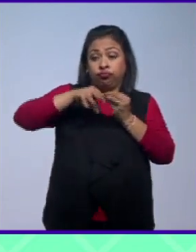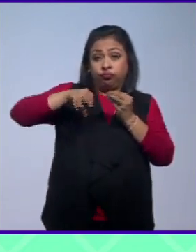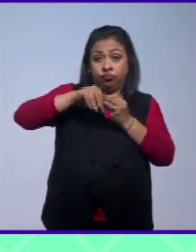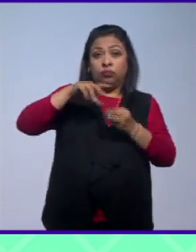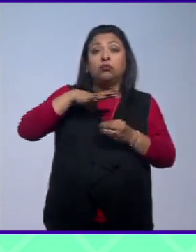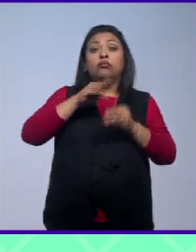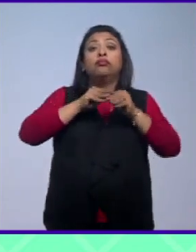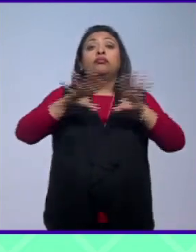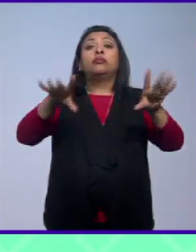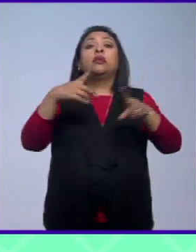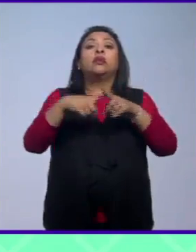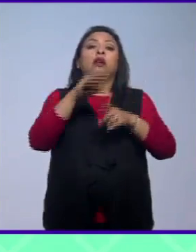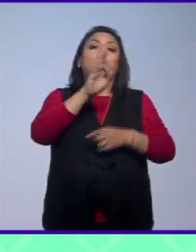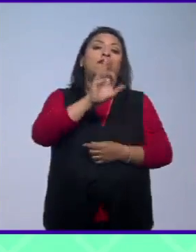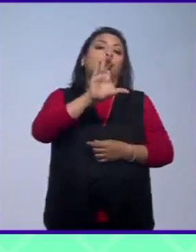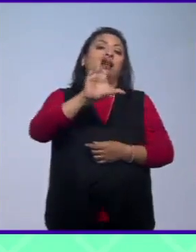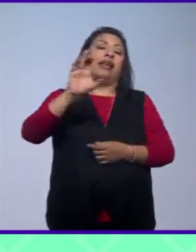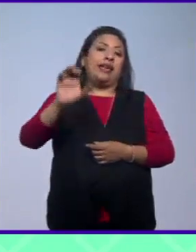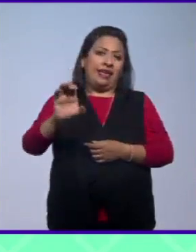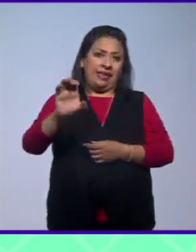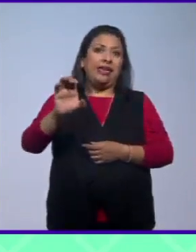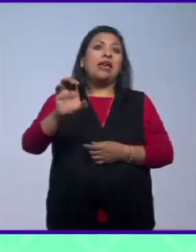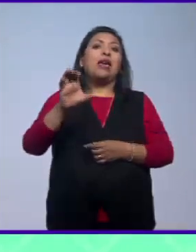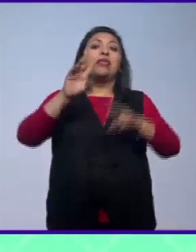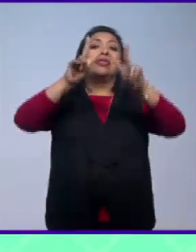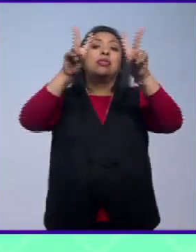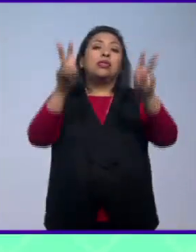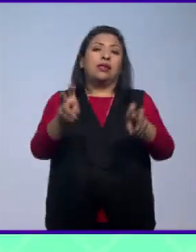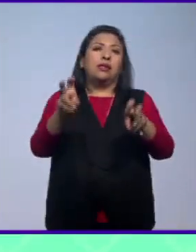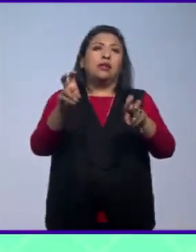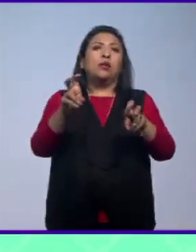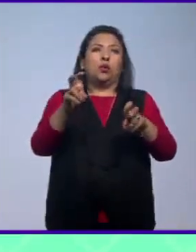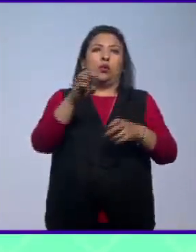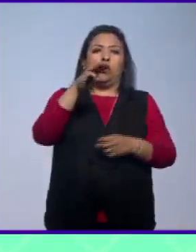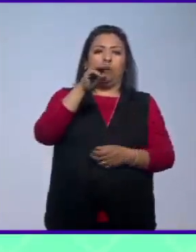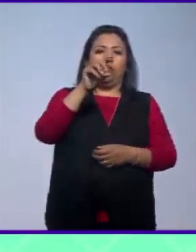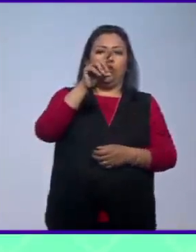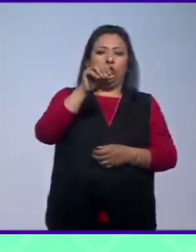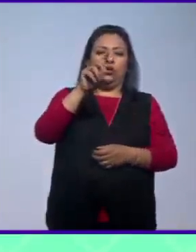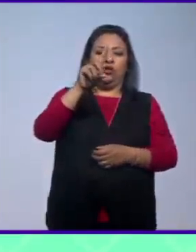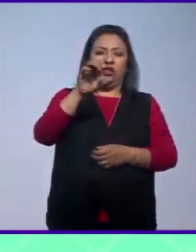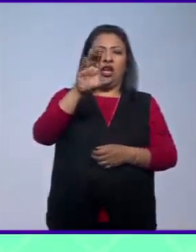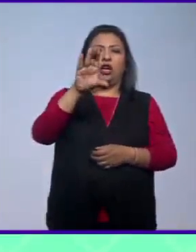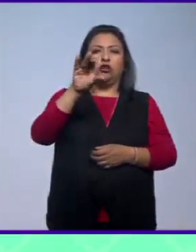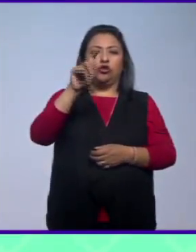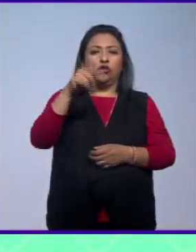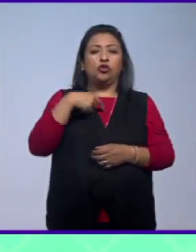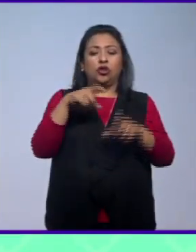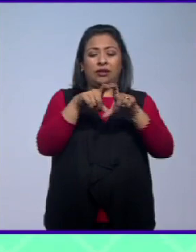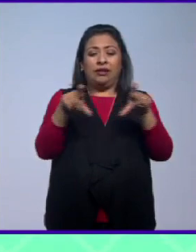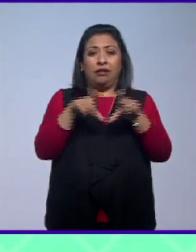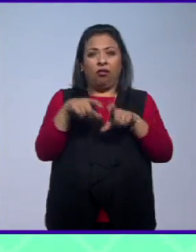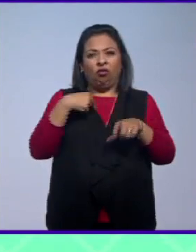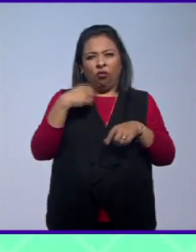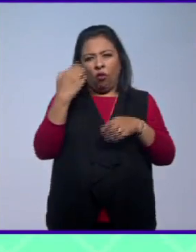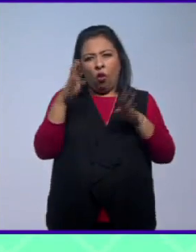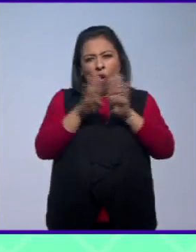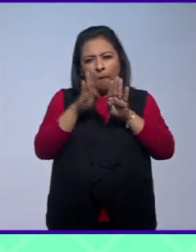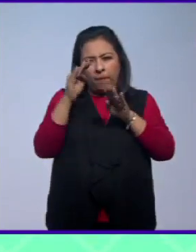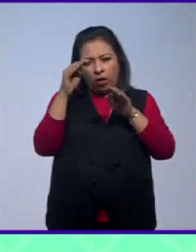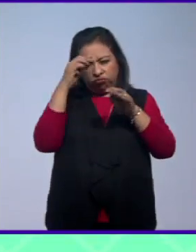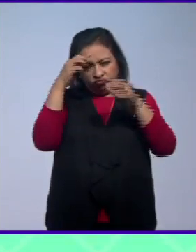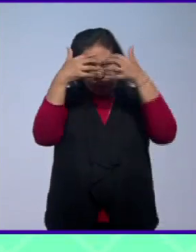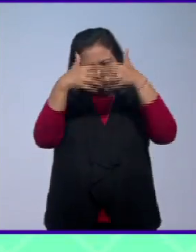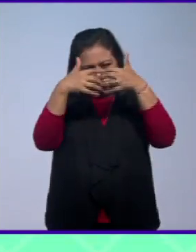fue publicada por el Fondo de Cultura Económica con el título Módulos de Construcción Textos Críticos Fíjate que fue